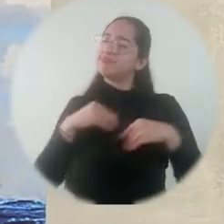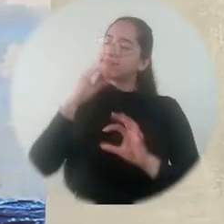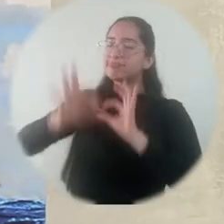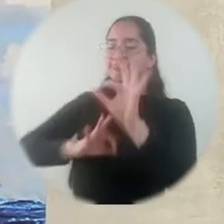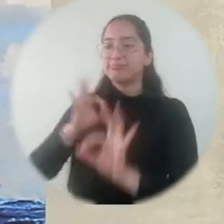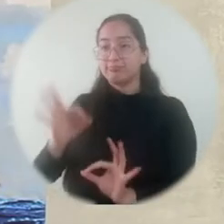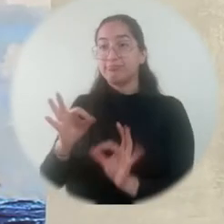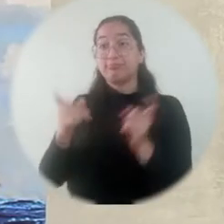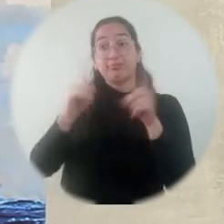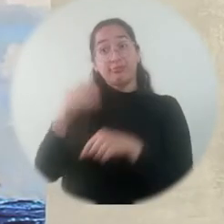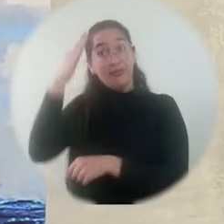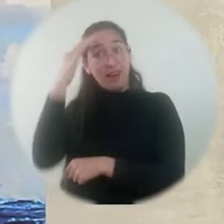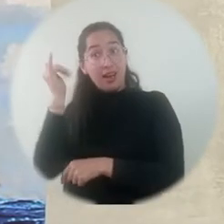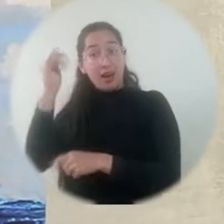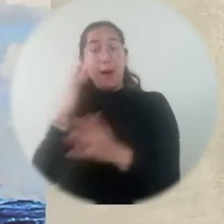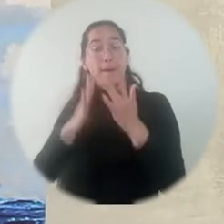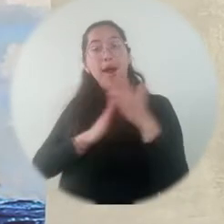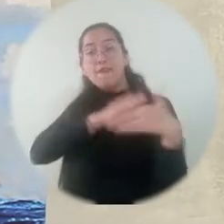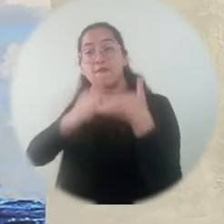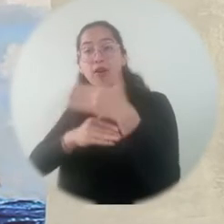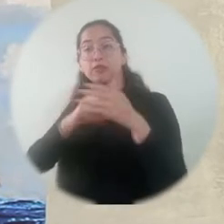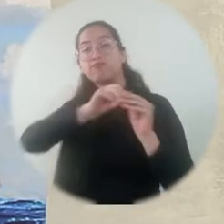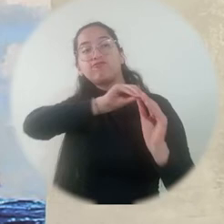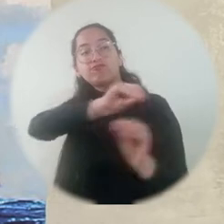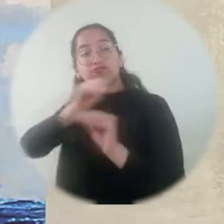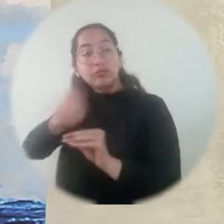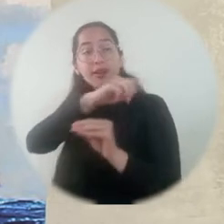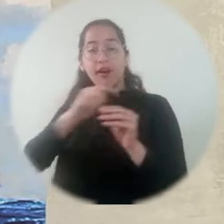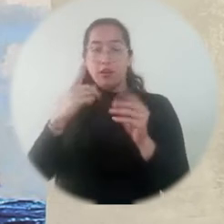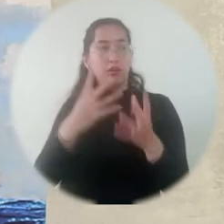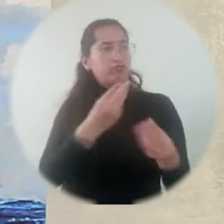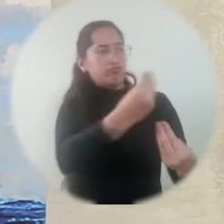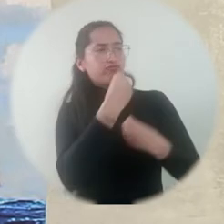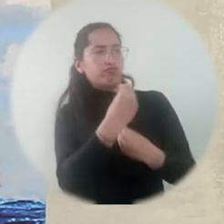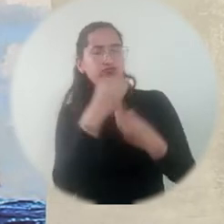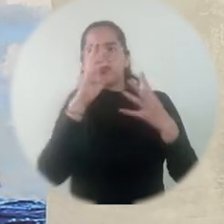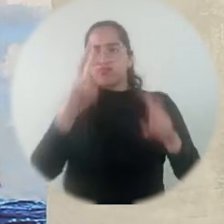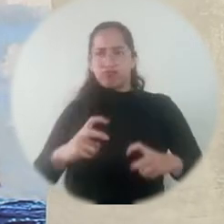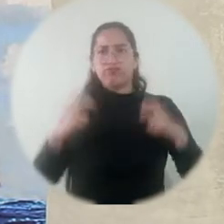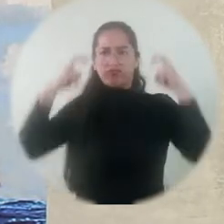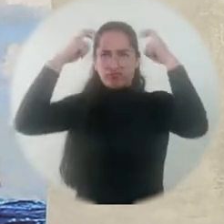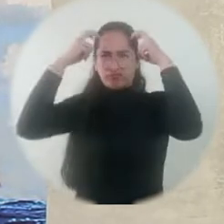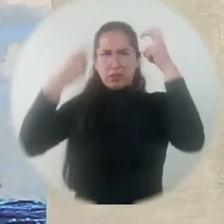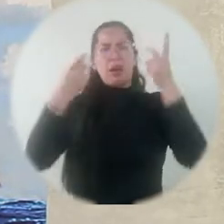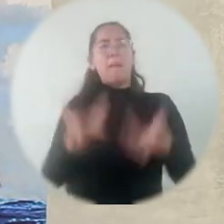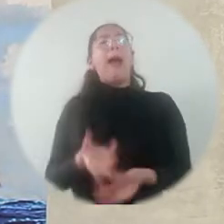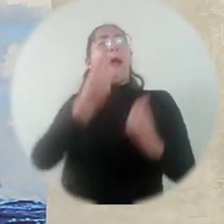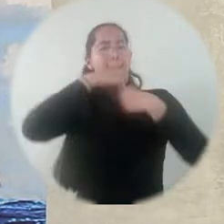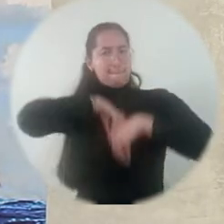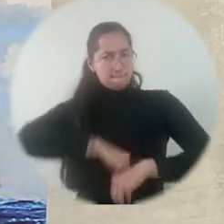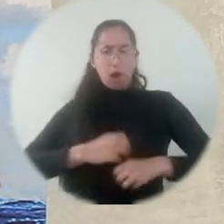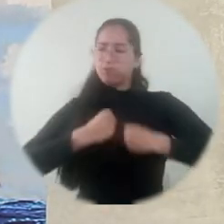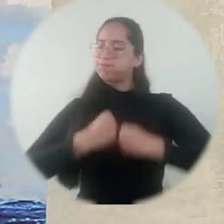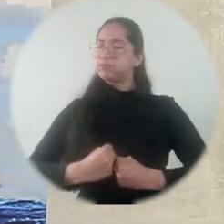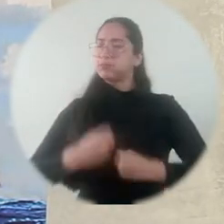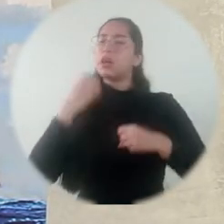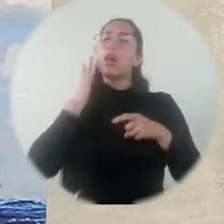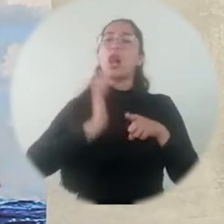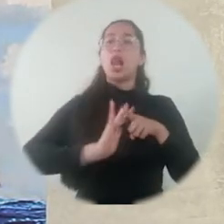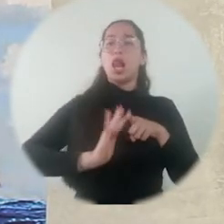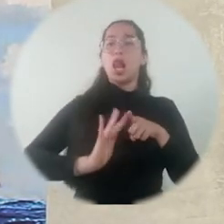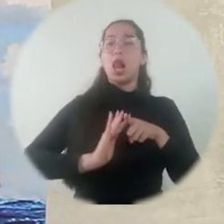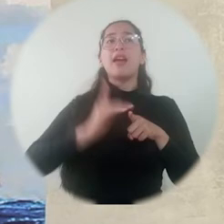Tenemos una responsabilidad tanto la academia en la producción de información, generar conocimiento, la comunidad en el tema de la